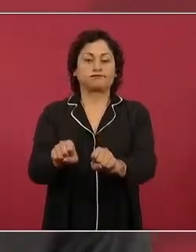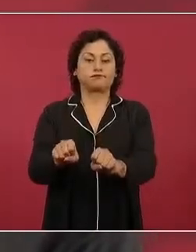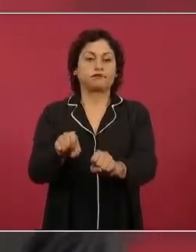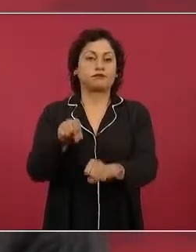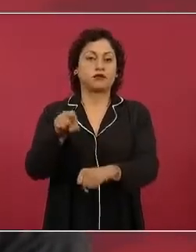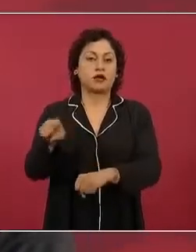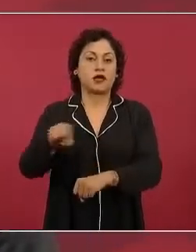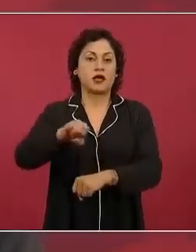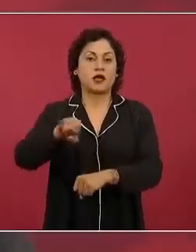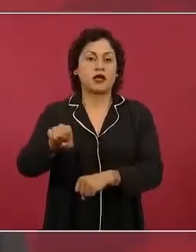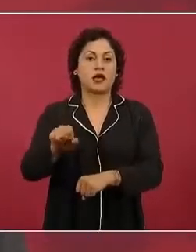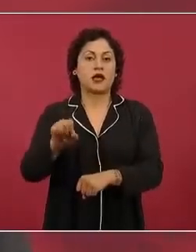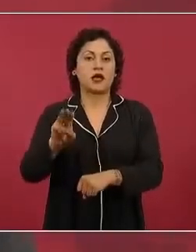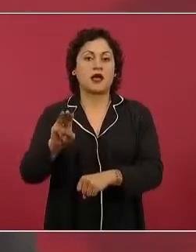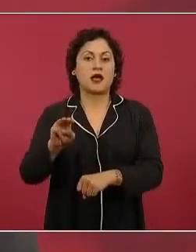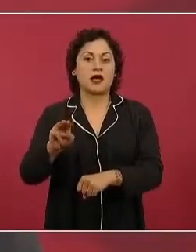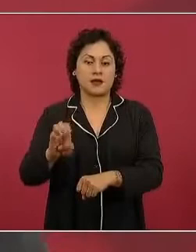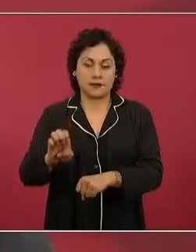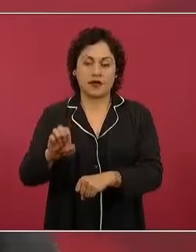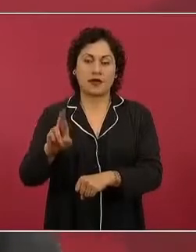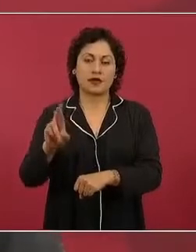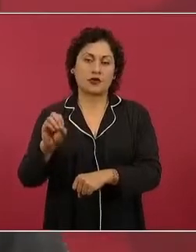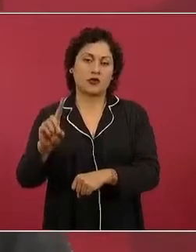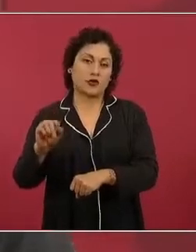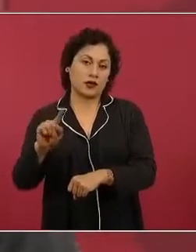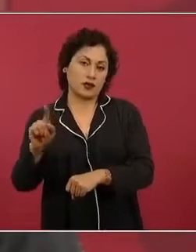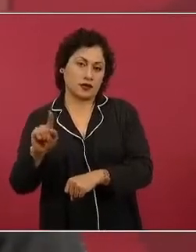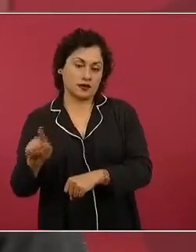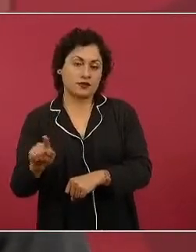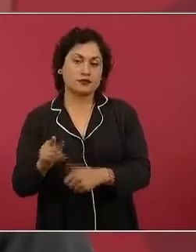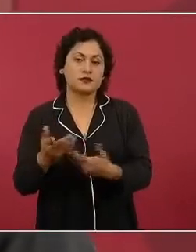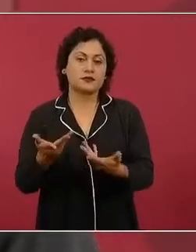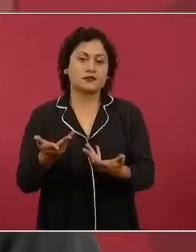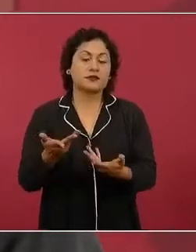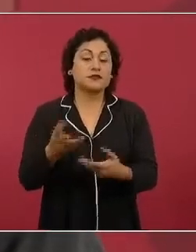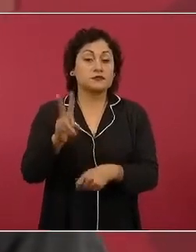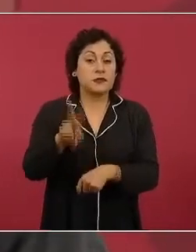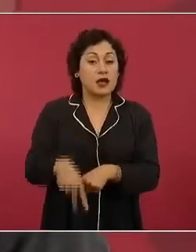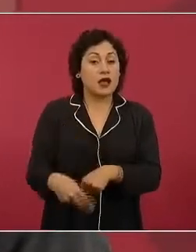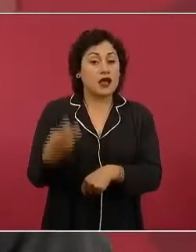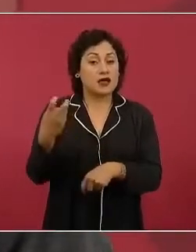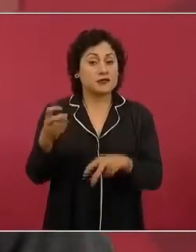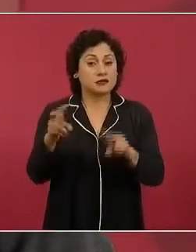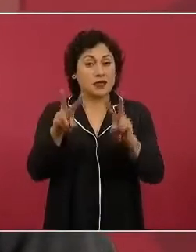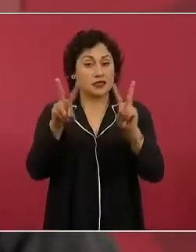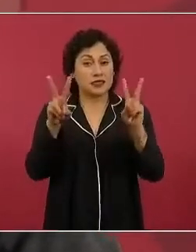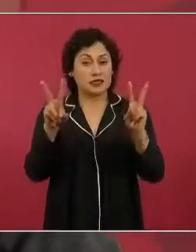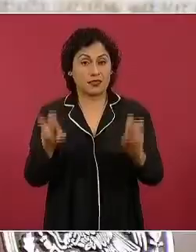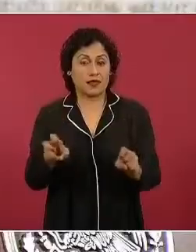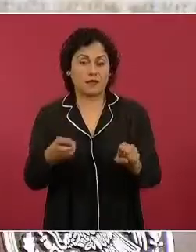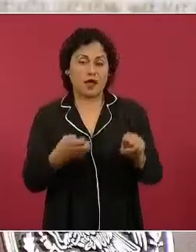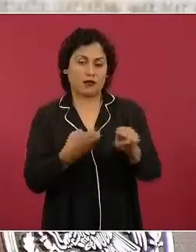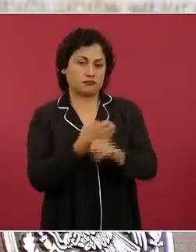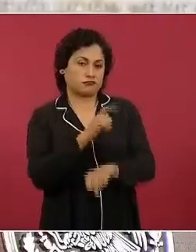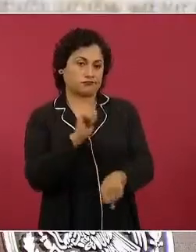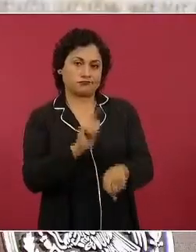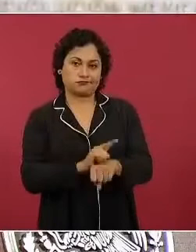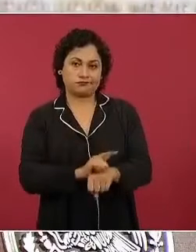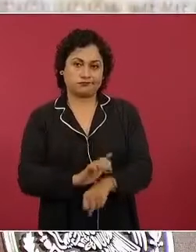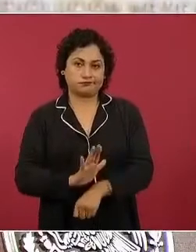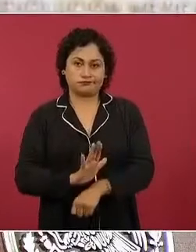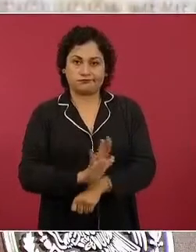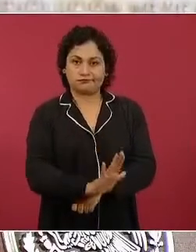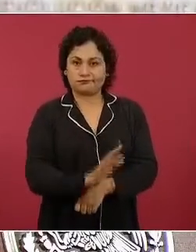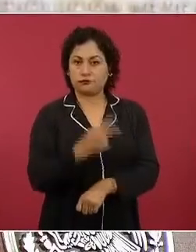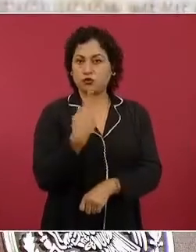Jaime Rodríguez. Es un asunto del Estado de Nuevo León, de las